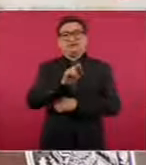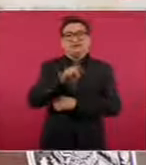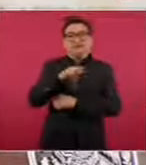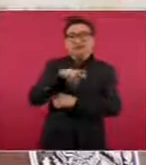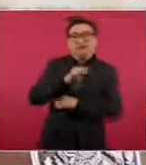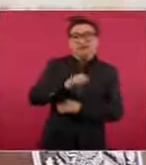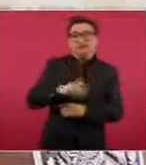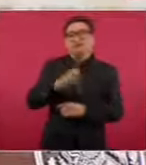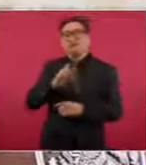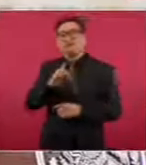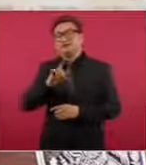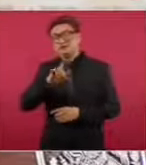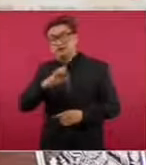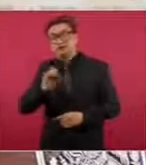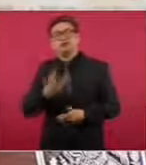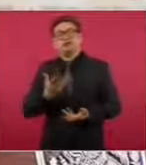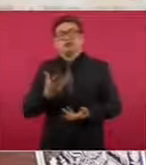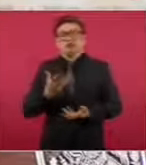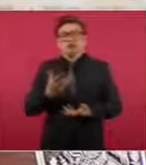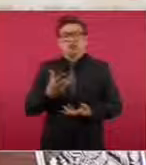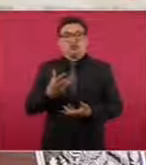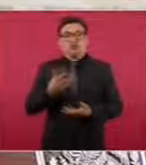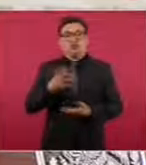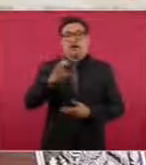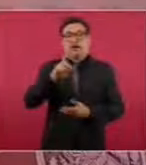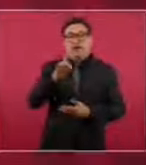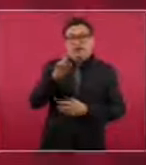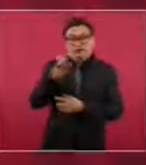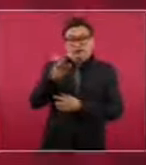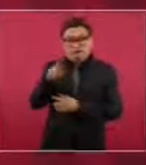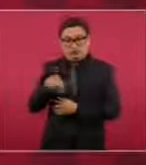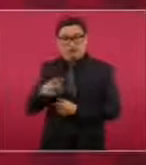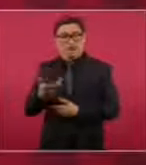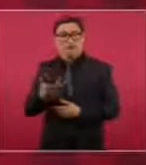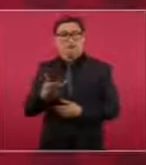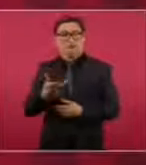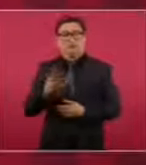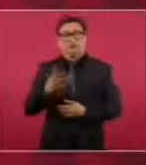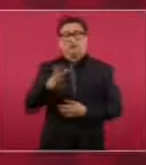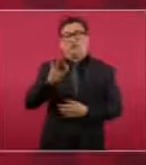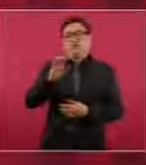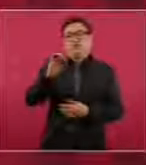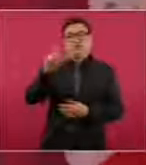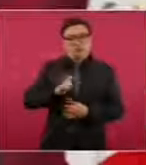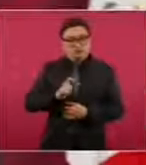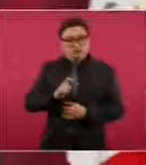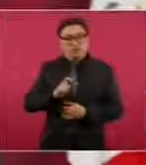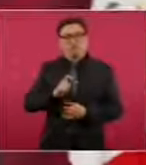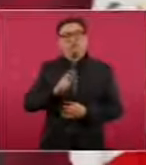a Cedillo, a Calderón, a Fox,